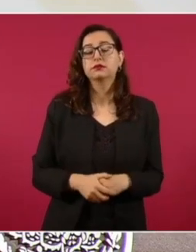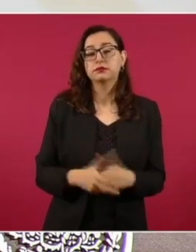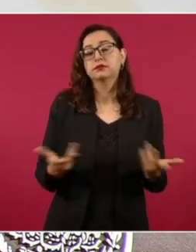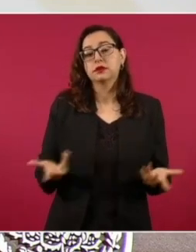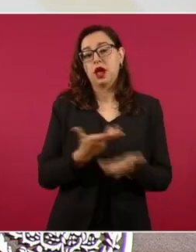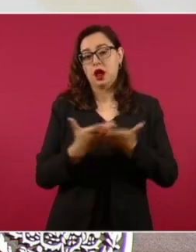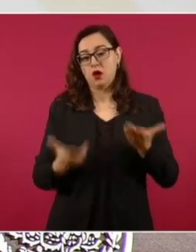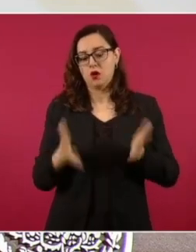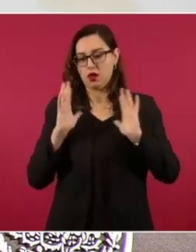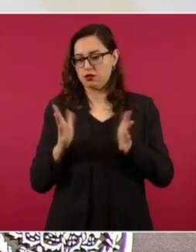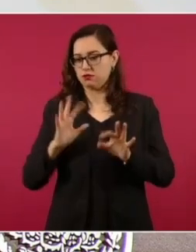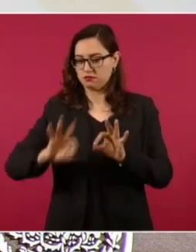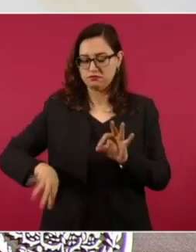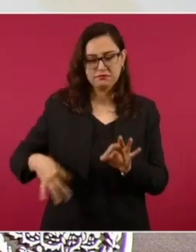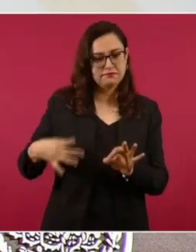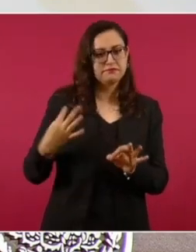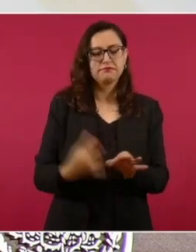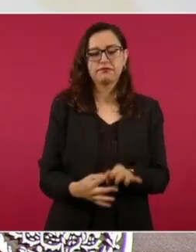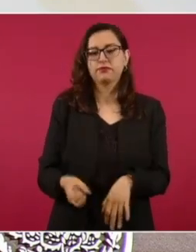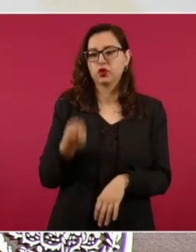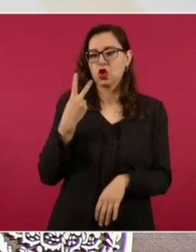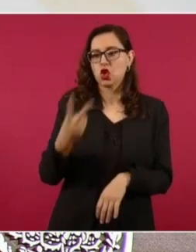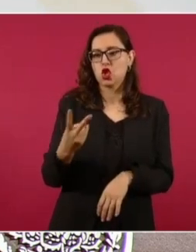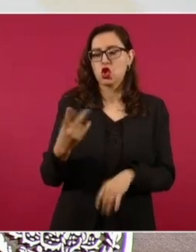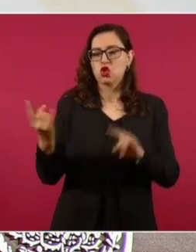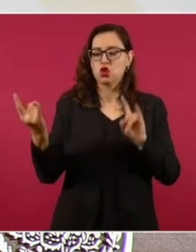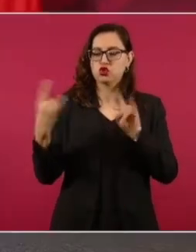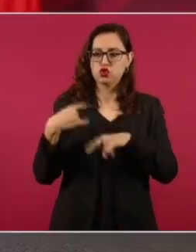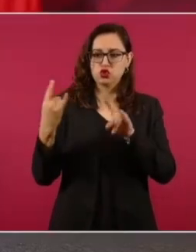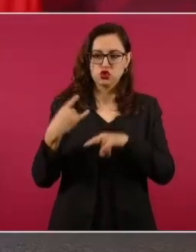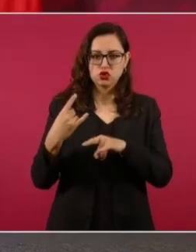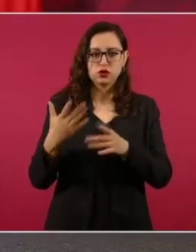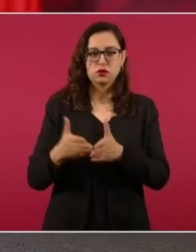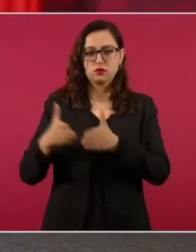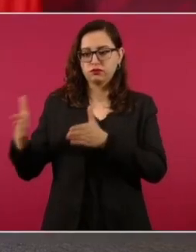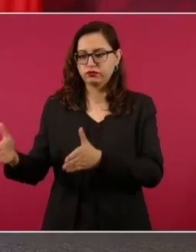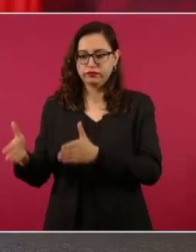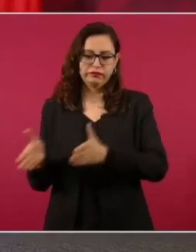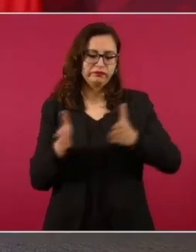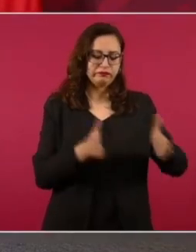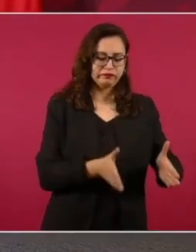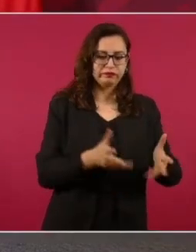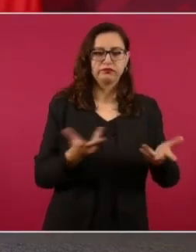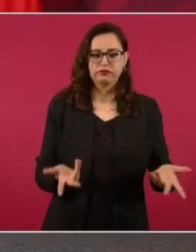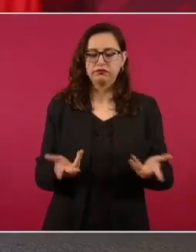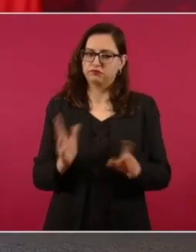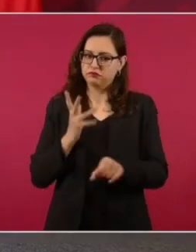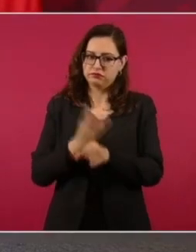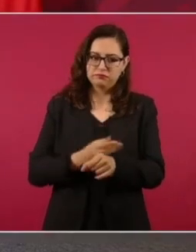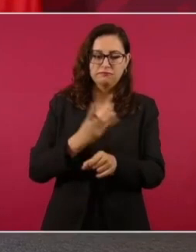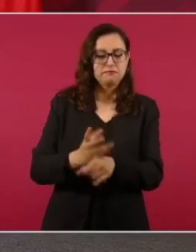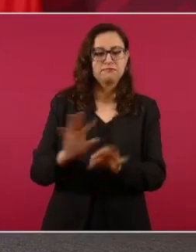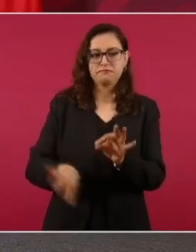kilómetros de longitud, aloja dos carriles de circulación de 3.5 metros de ancho y acotamientos de 2.5 metros.